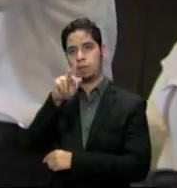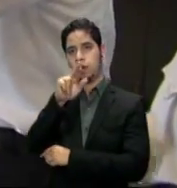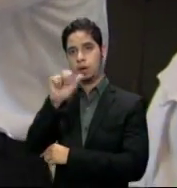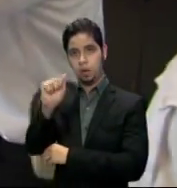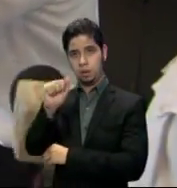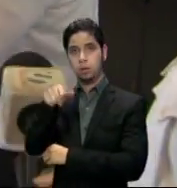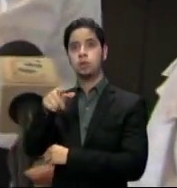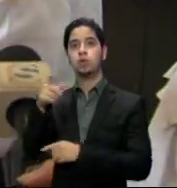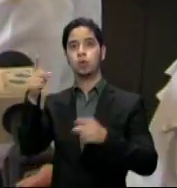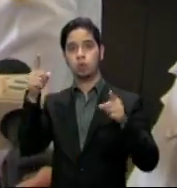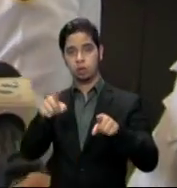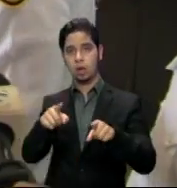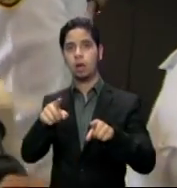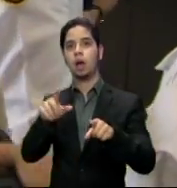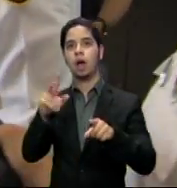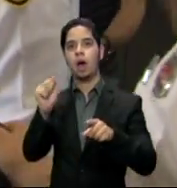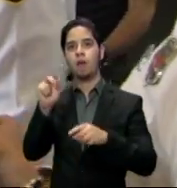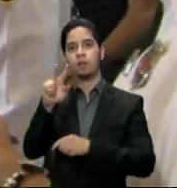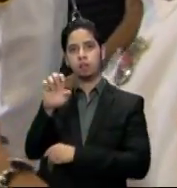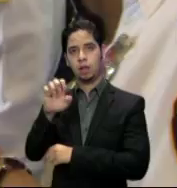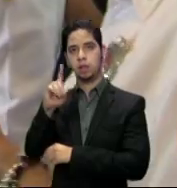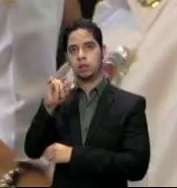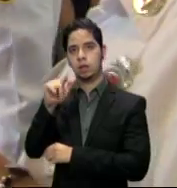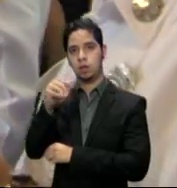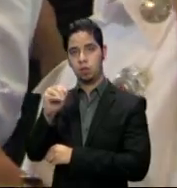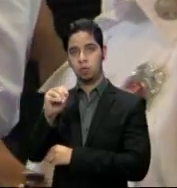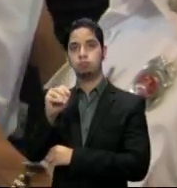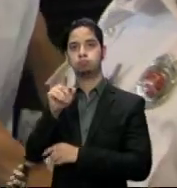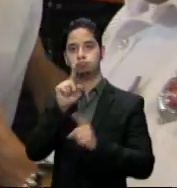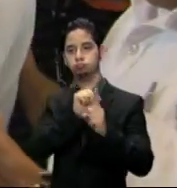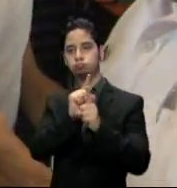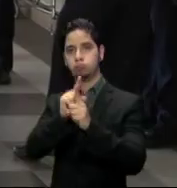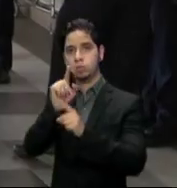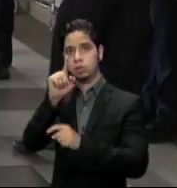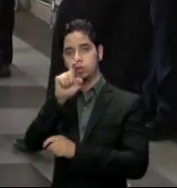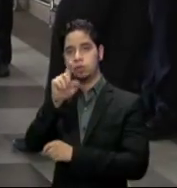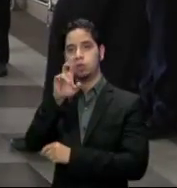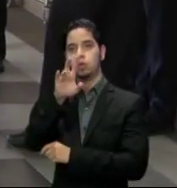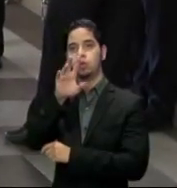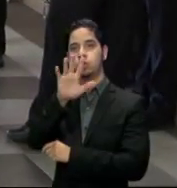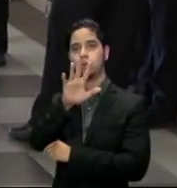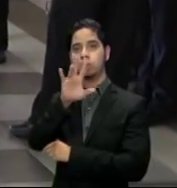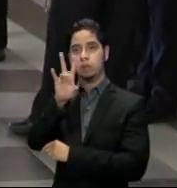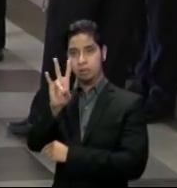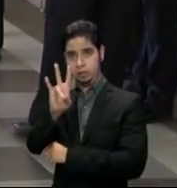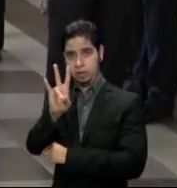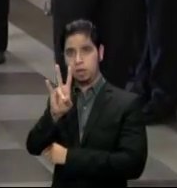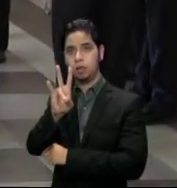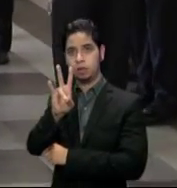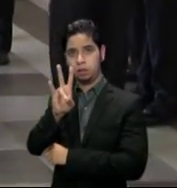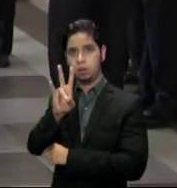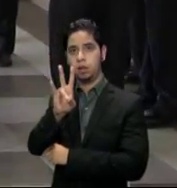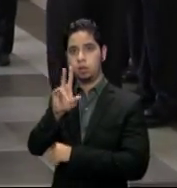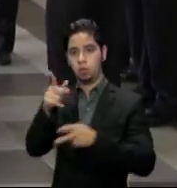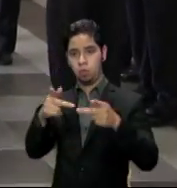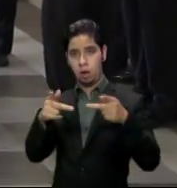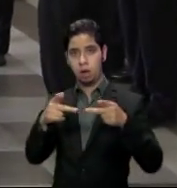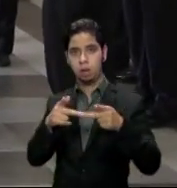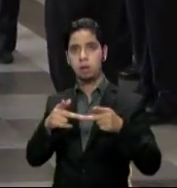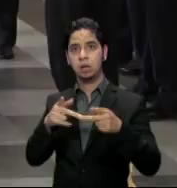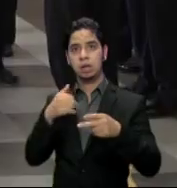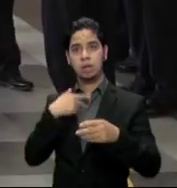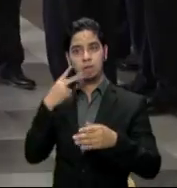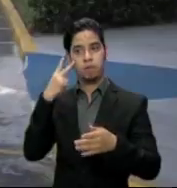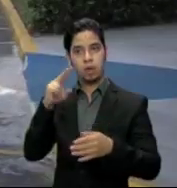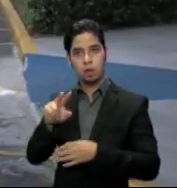impactó a 157 locales. De estos, 64 no contaban con el endoso correspondiente. Un